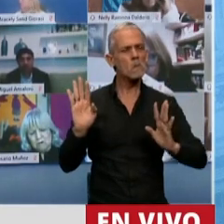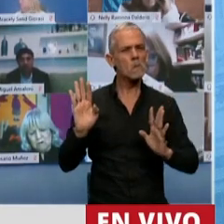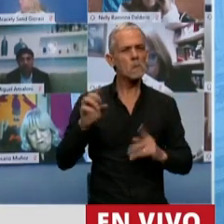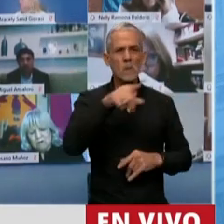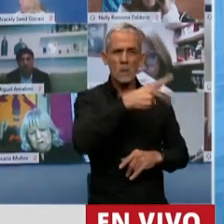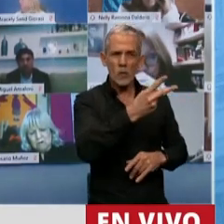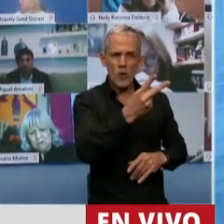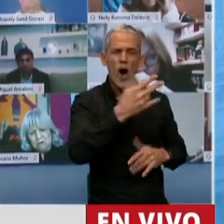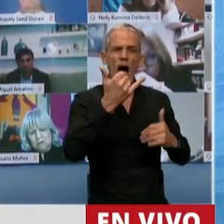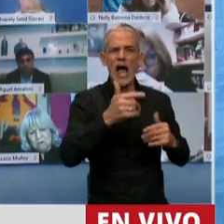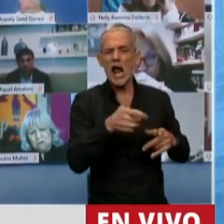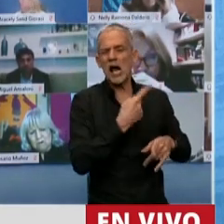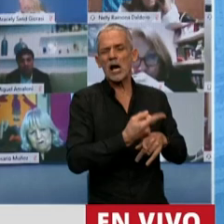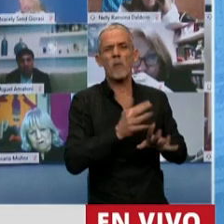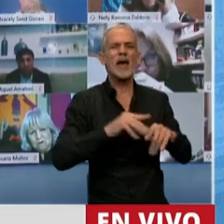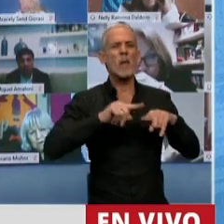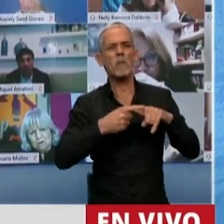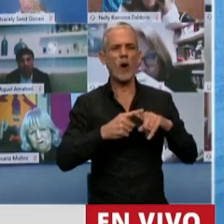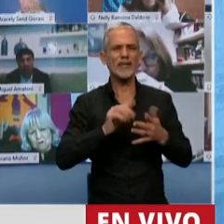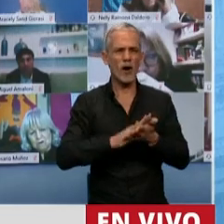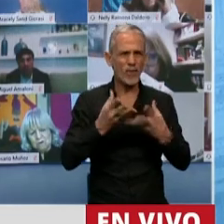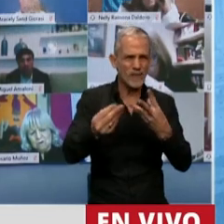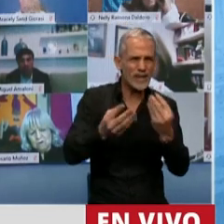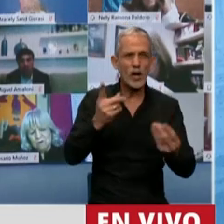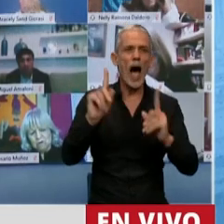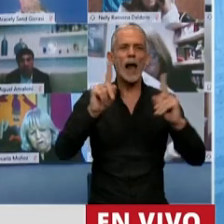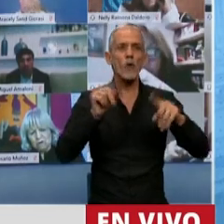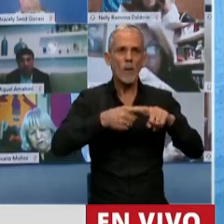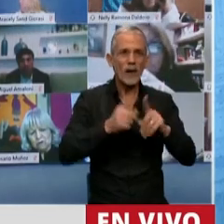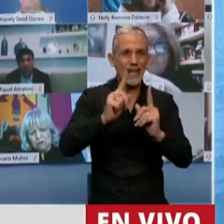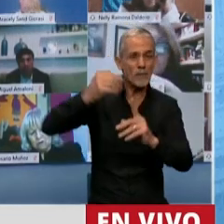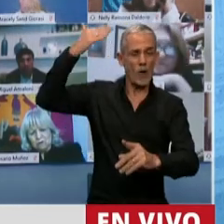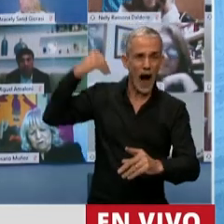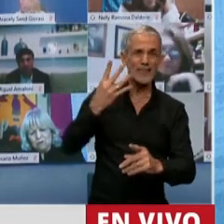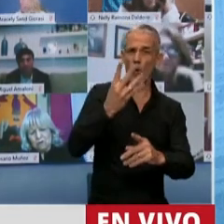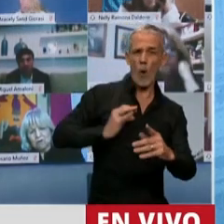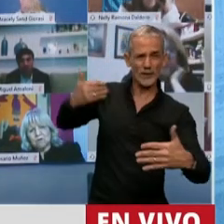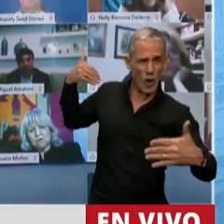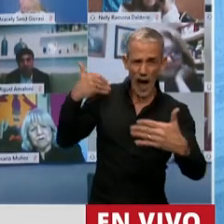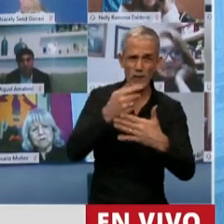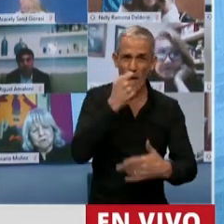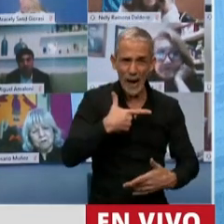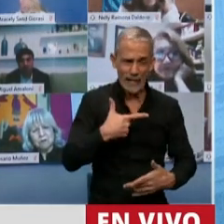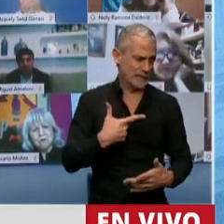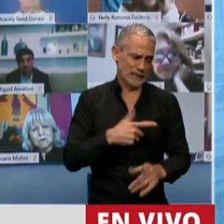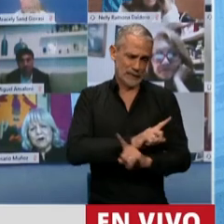y no pueden hacer política defendiendo alguna de las políticas que hicieron los últimos cuatro años.